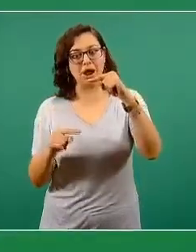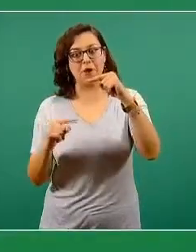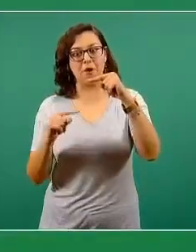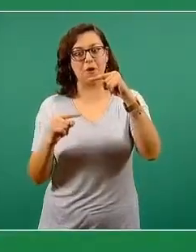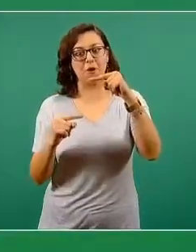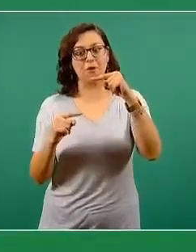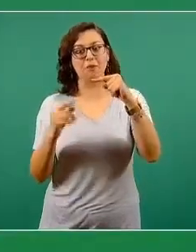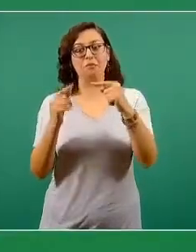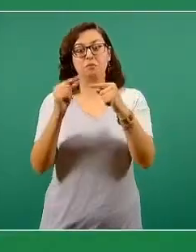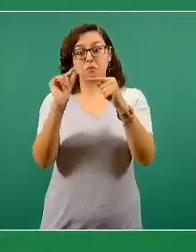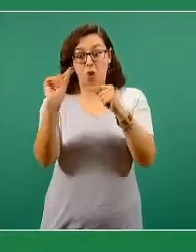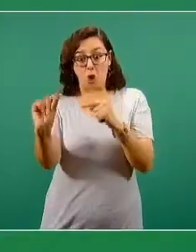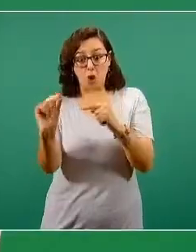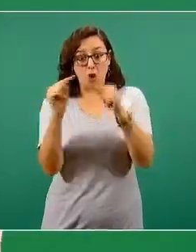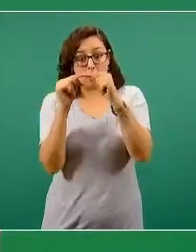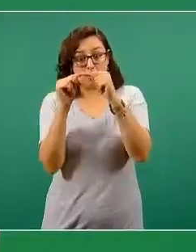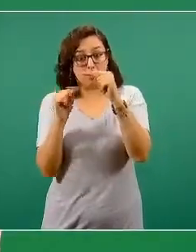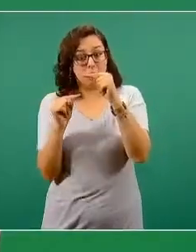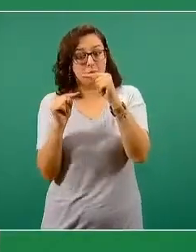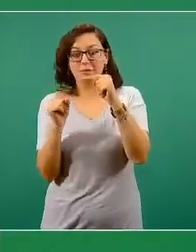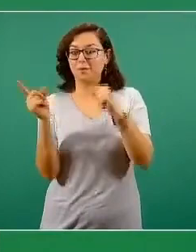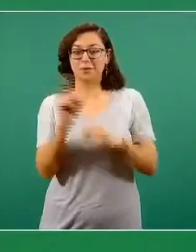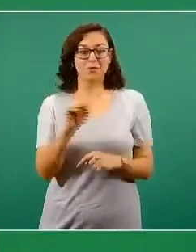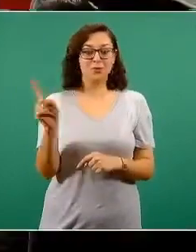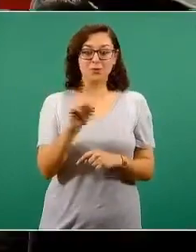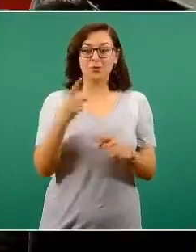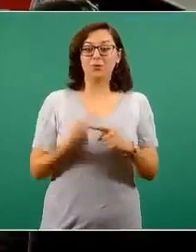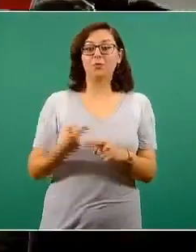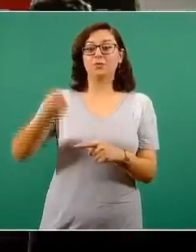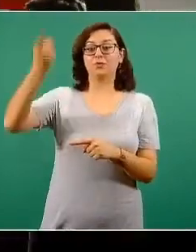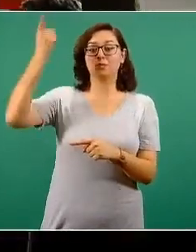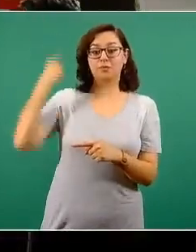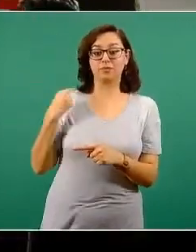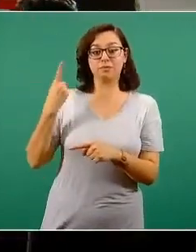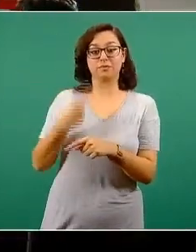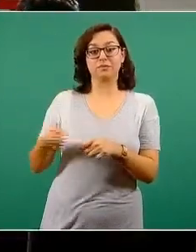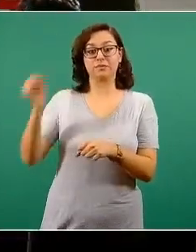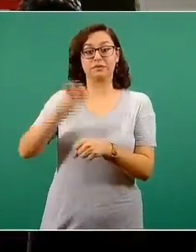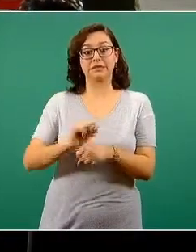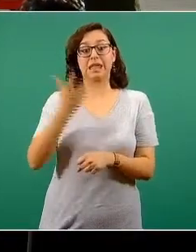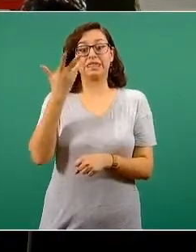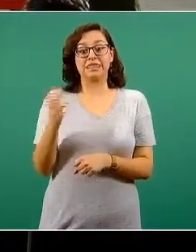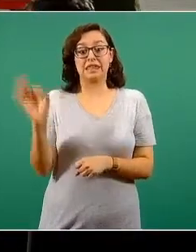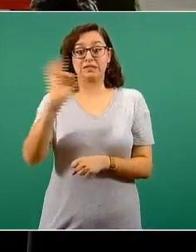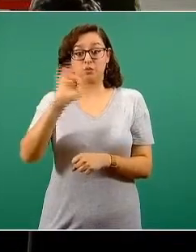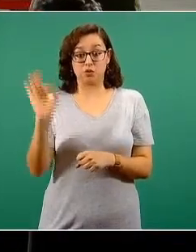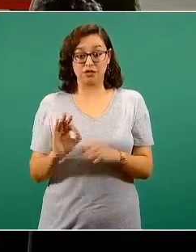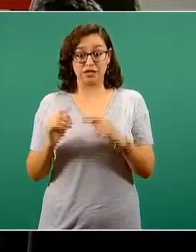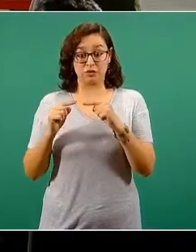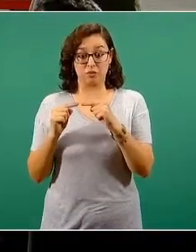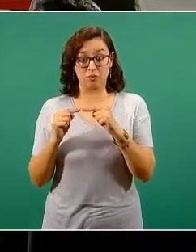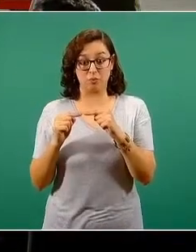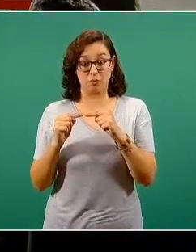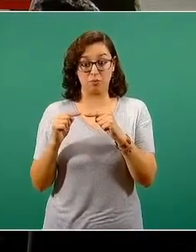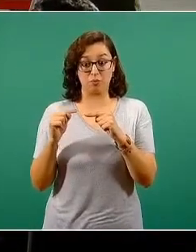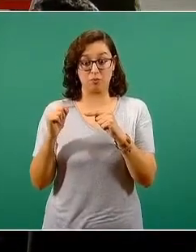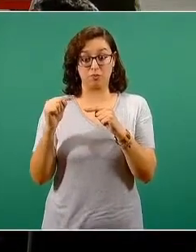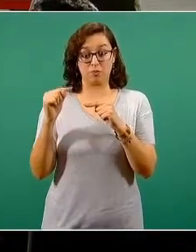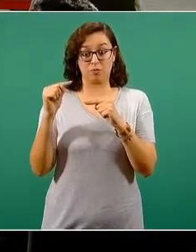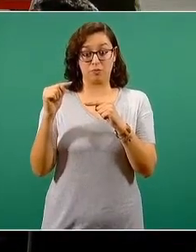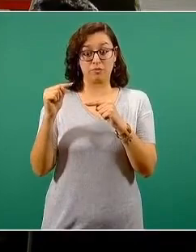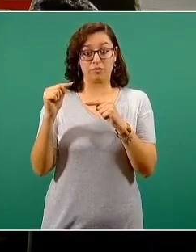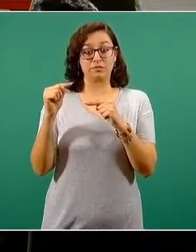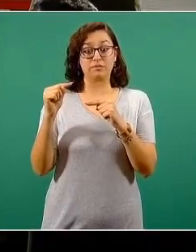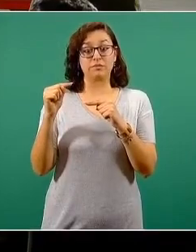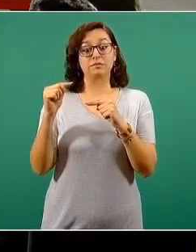no un descenso menor. La semana previa cerramos con un aumento de 10% y ahora cerramos, perdón, abrimos